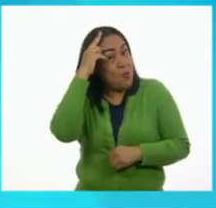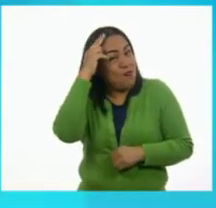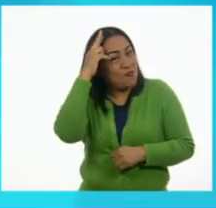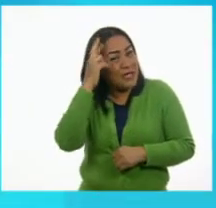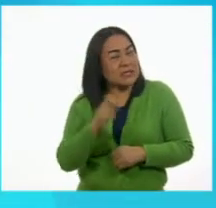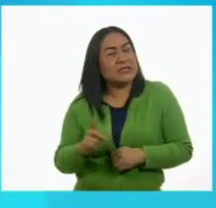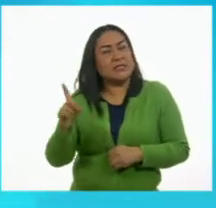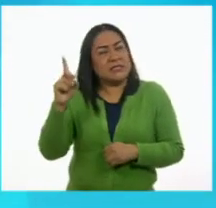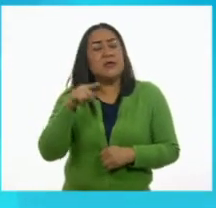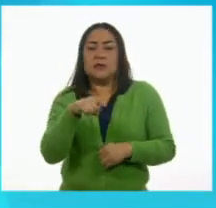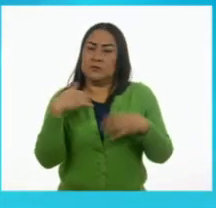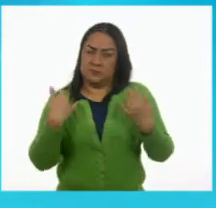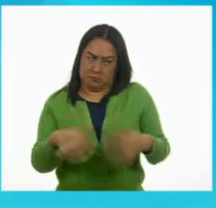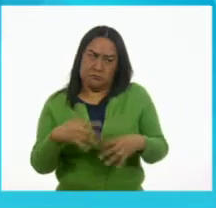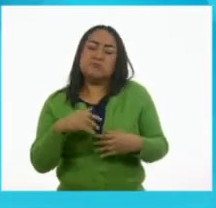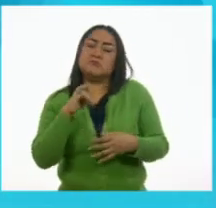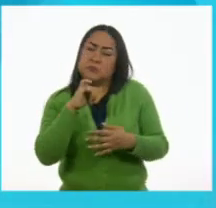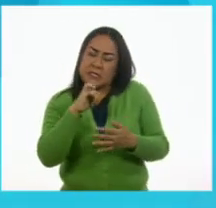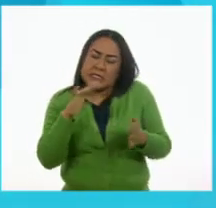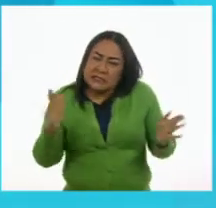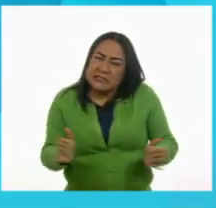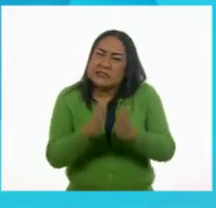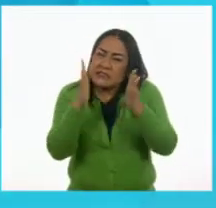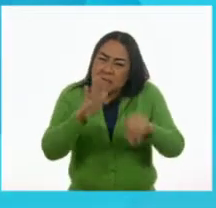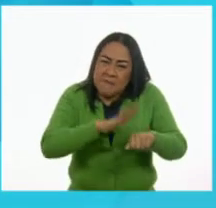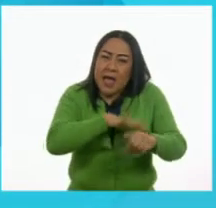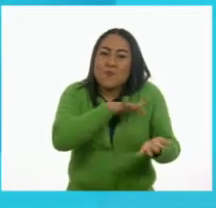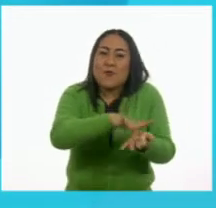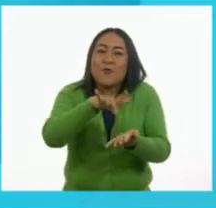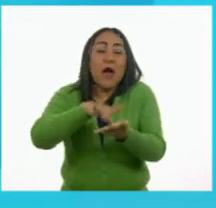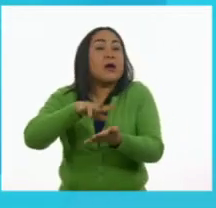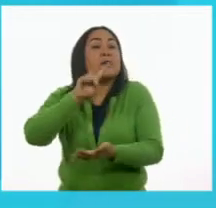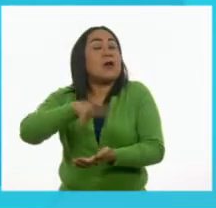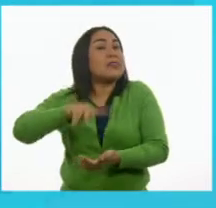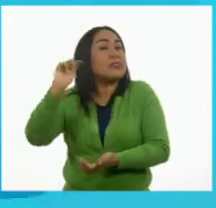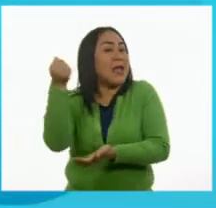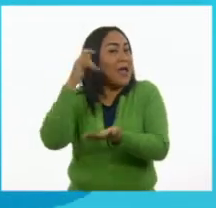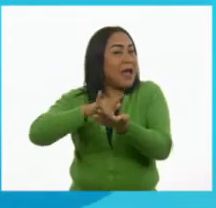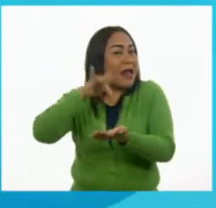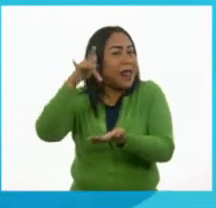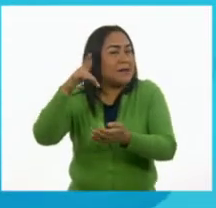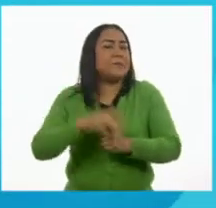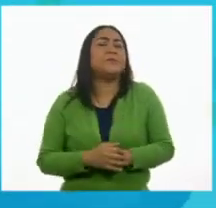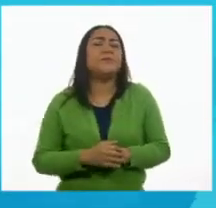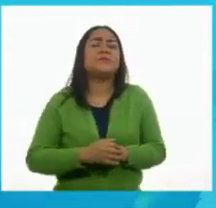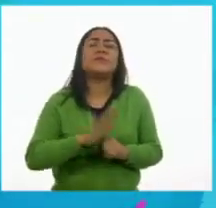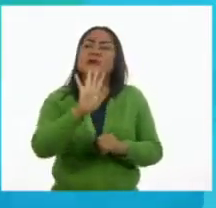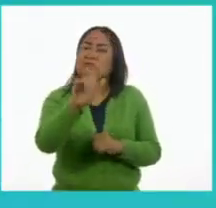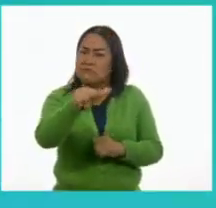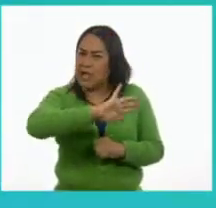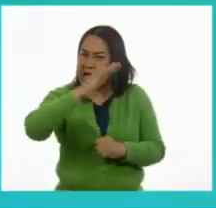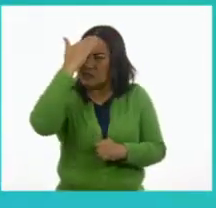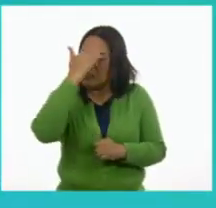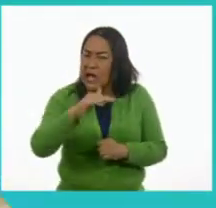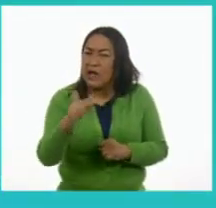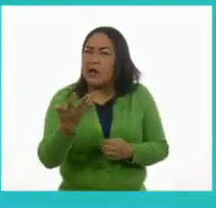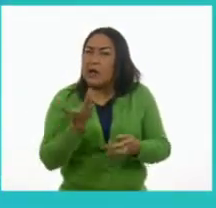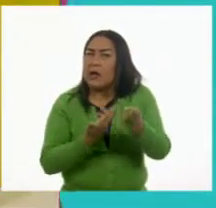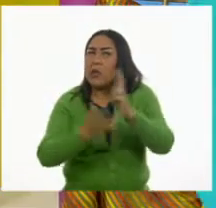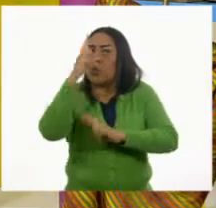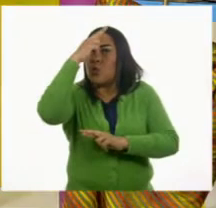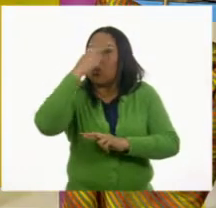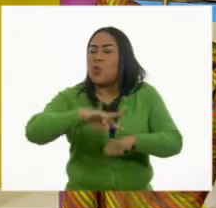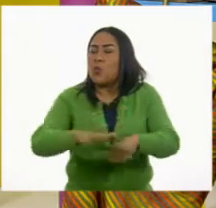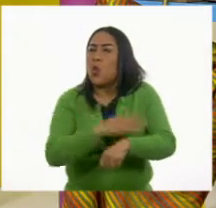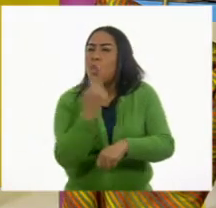impulsó muchas cosas gracias a la tecnología. Pero, ¿tú sabes por qué inició la Revolución Mexicana, Pilar? Me